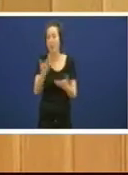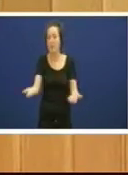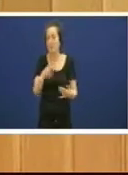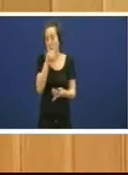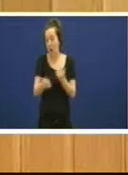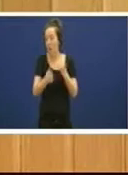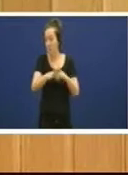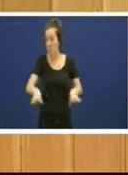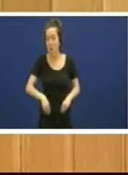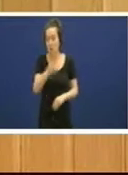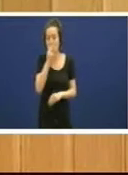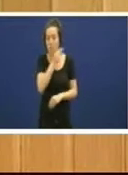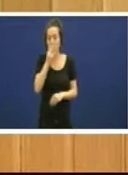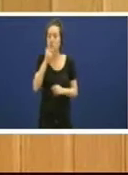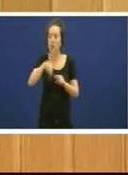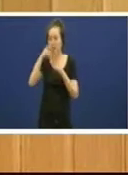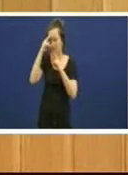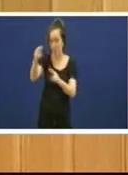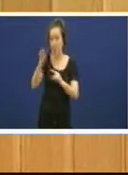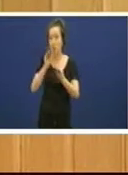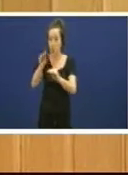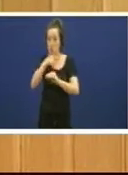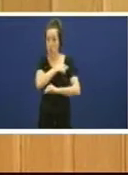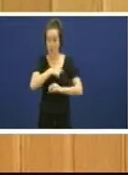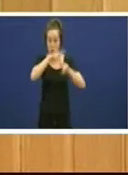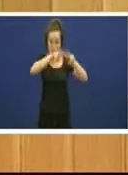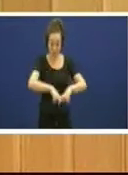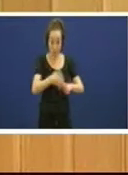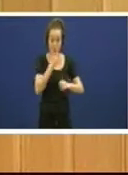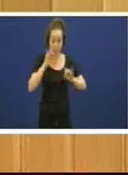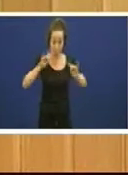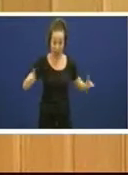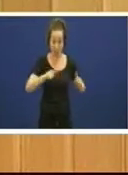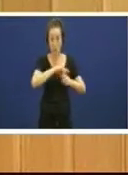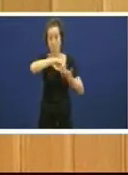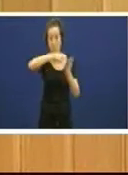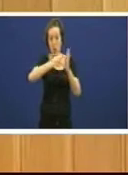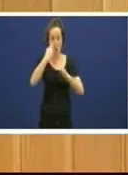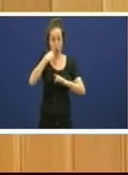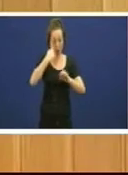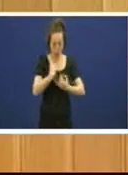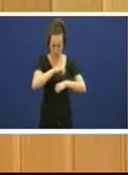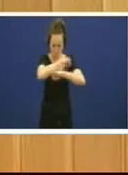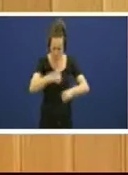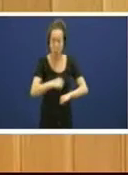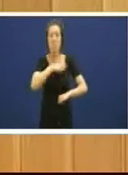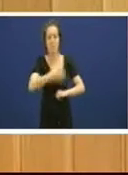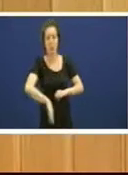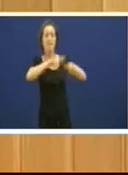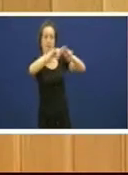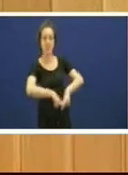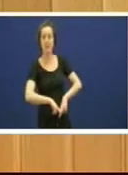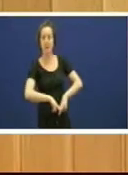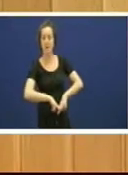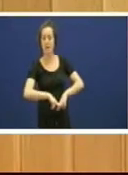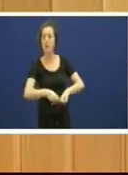os respectamos comisión de investigación dixemos cando se consolido o proxecto bancario en esas estamos voste falaba de elección nos dixemos